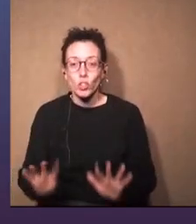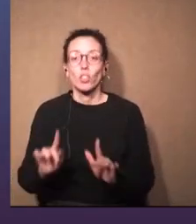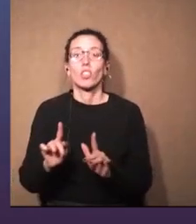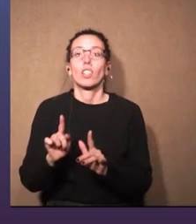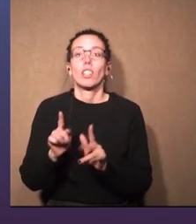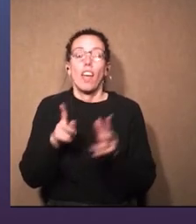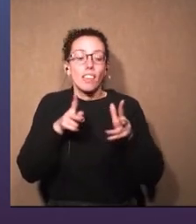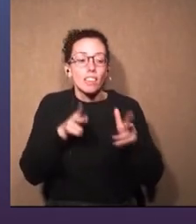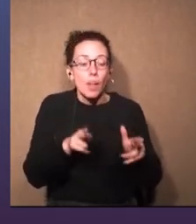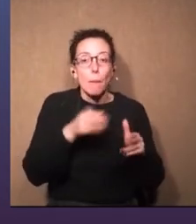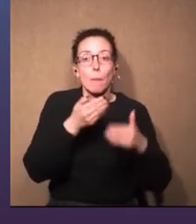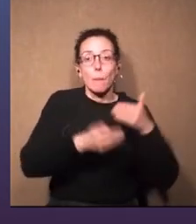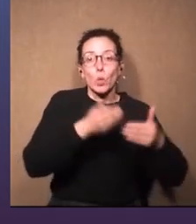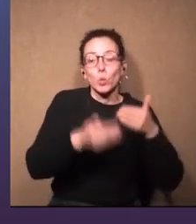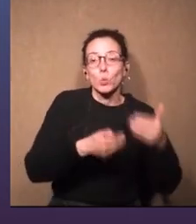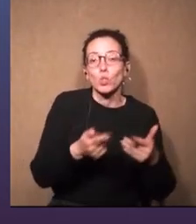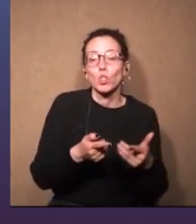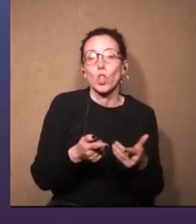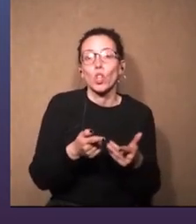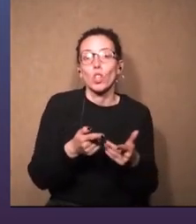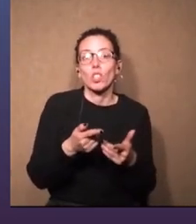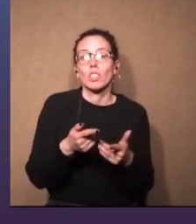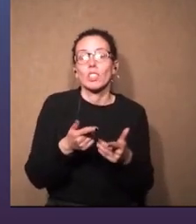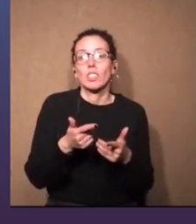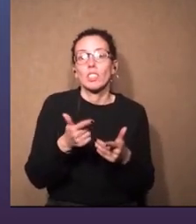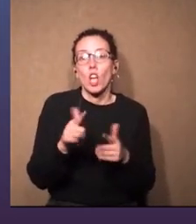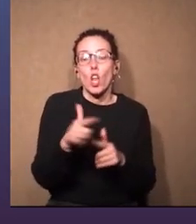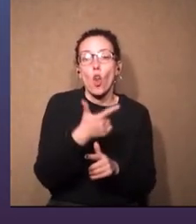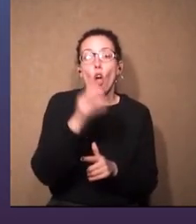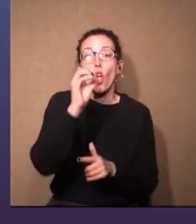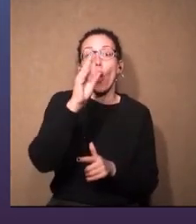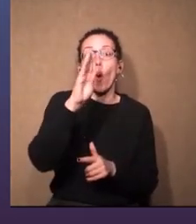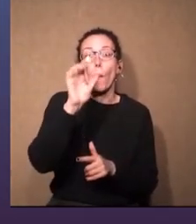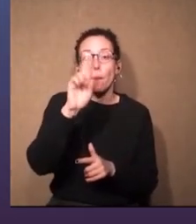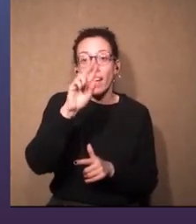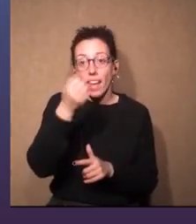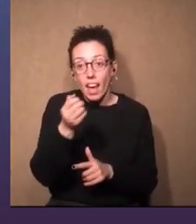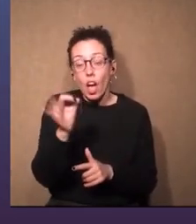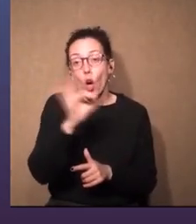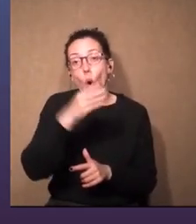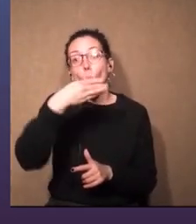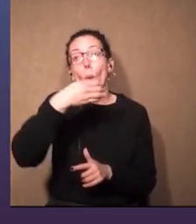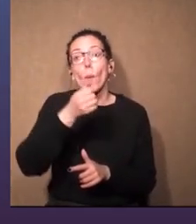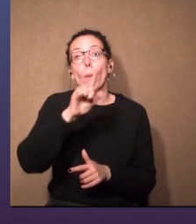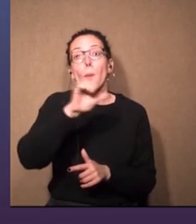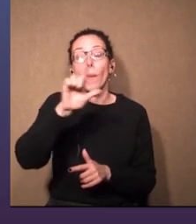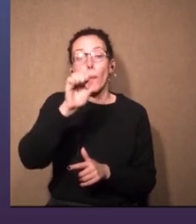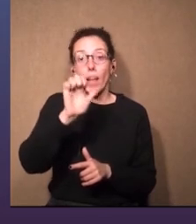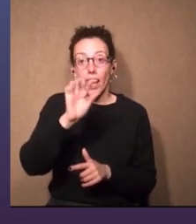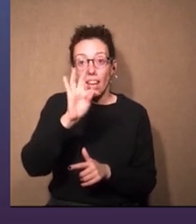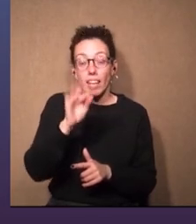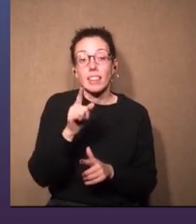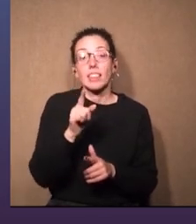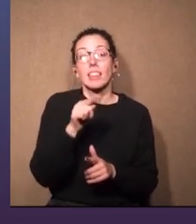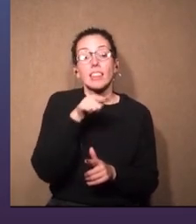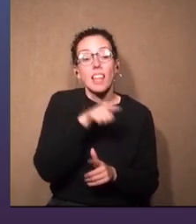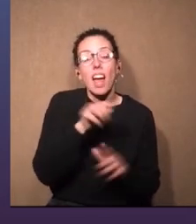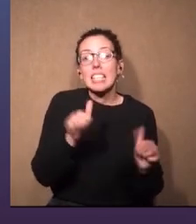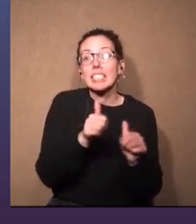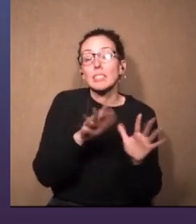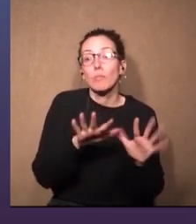que hay producción y no tengo, no tenemos ni ópera ni ballet en escenario, lo que